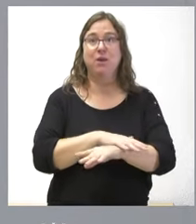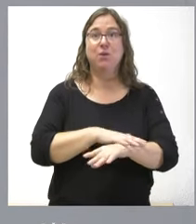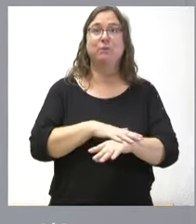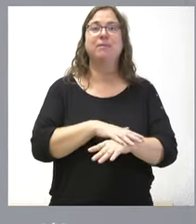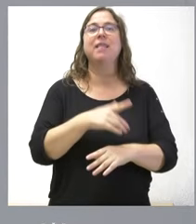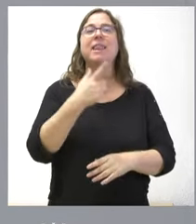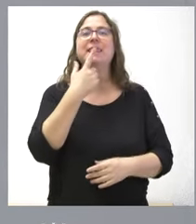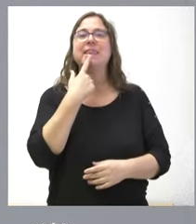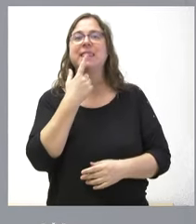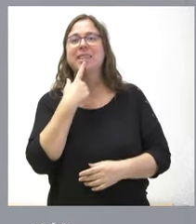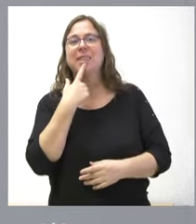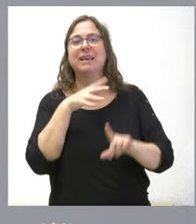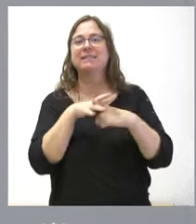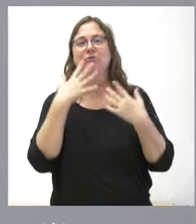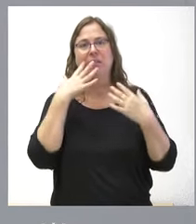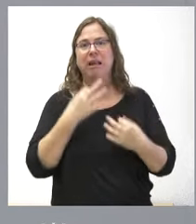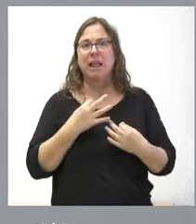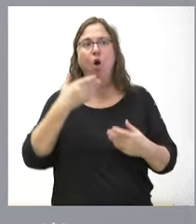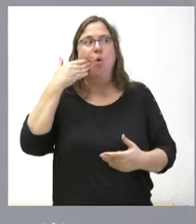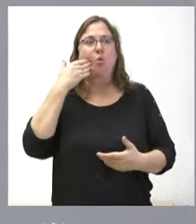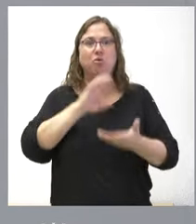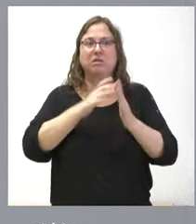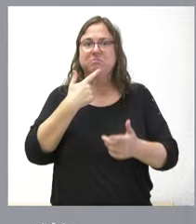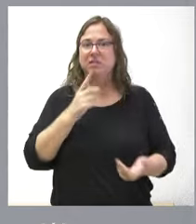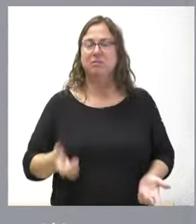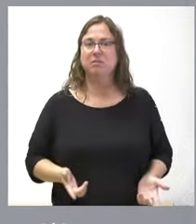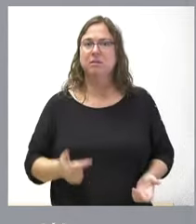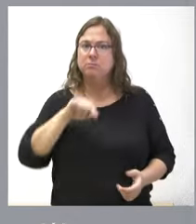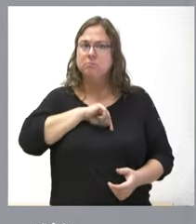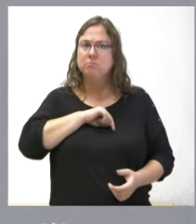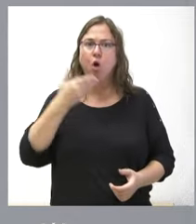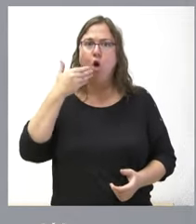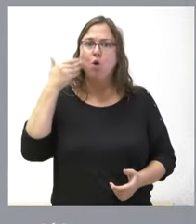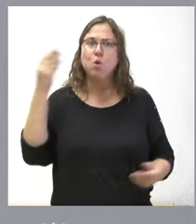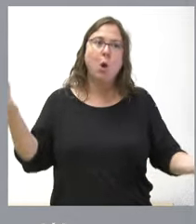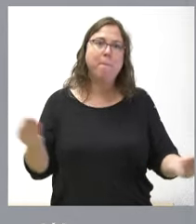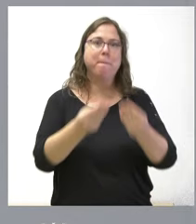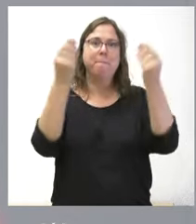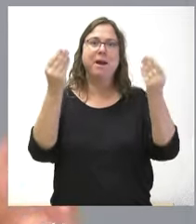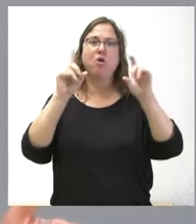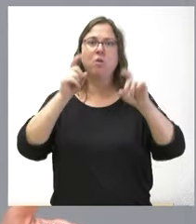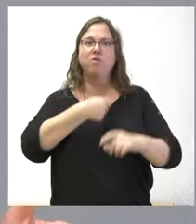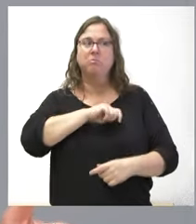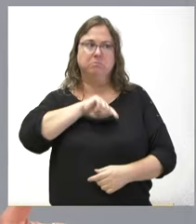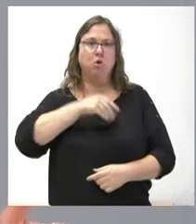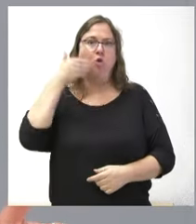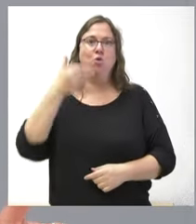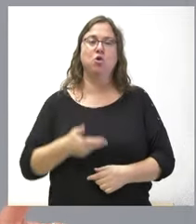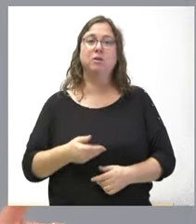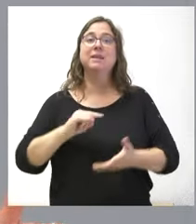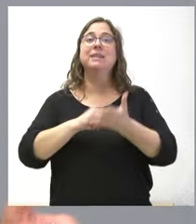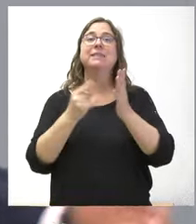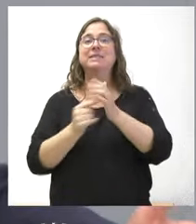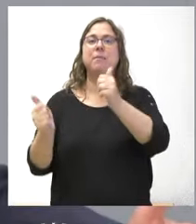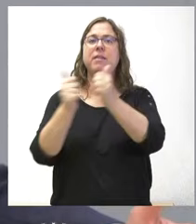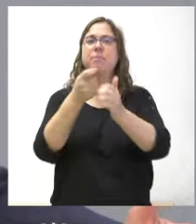niegue la realidad o el orgullo de Castilla y León es que yo sí estoy orgulloso de tener la mejor educación de España de tener el mejor sistema de dependencia de